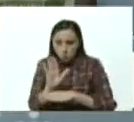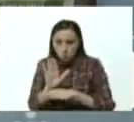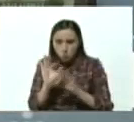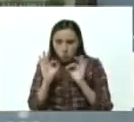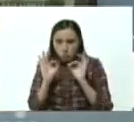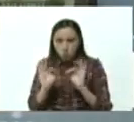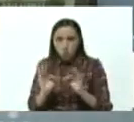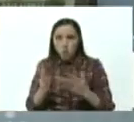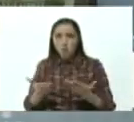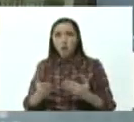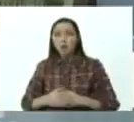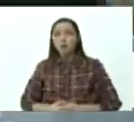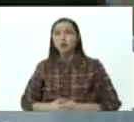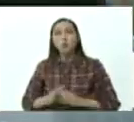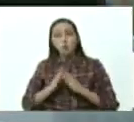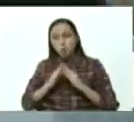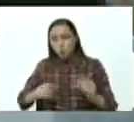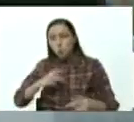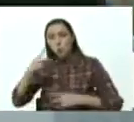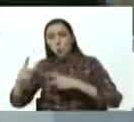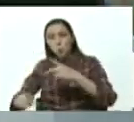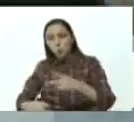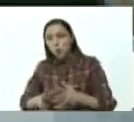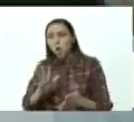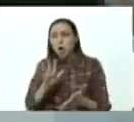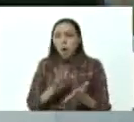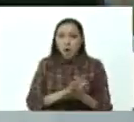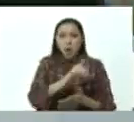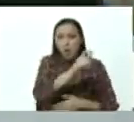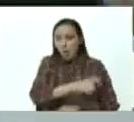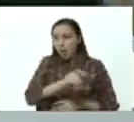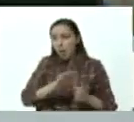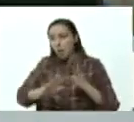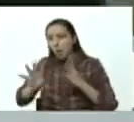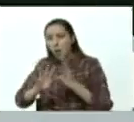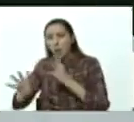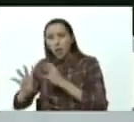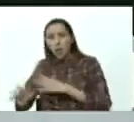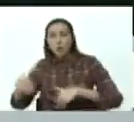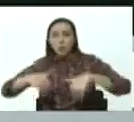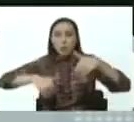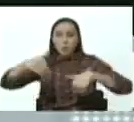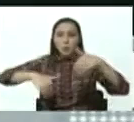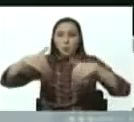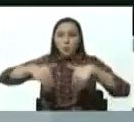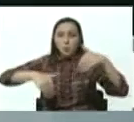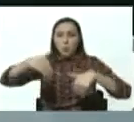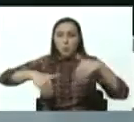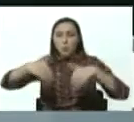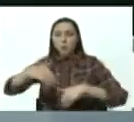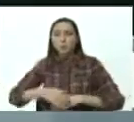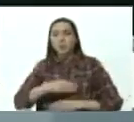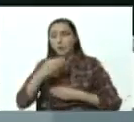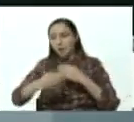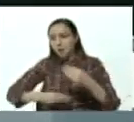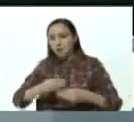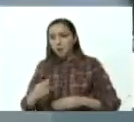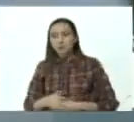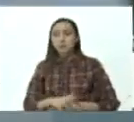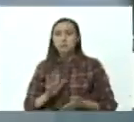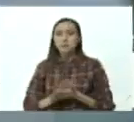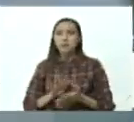los materiales electorales y la tranquilidad y las condiciones para que se realicen las elecciones